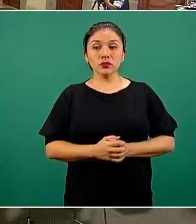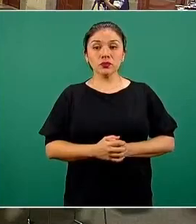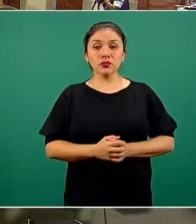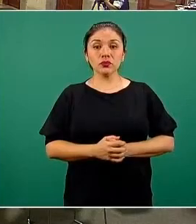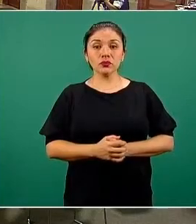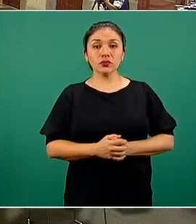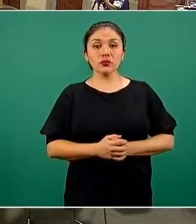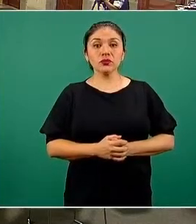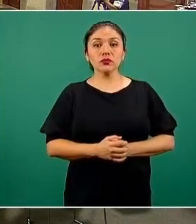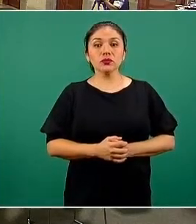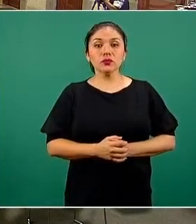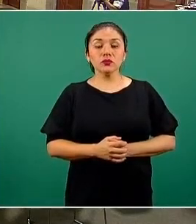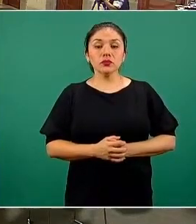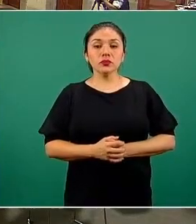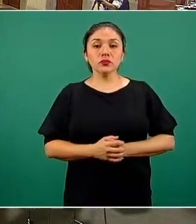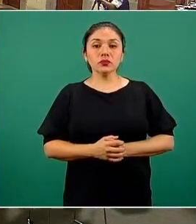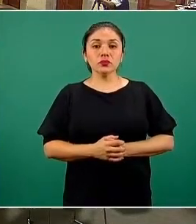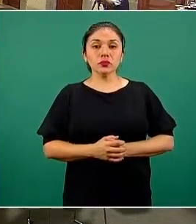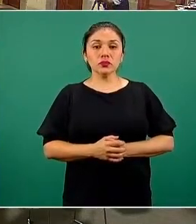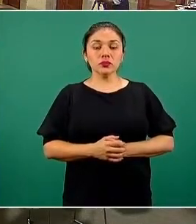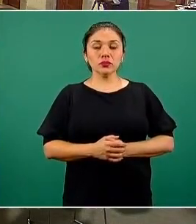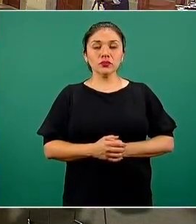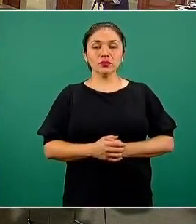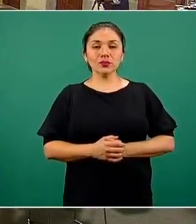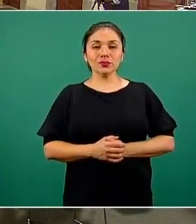así, aquí y aquí. Por favor, adelante.